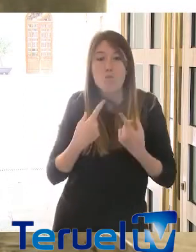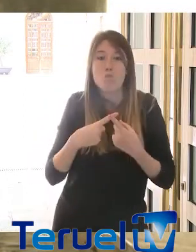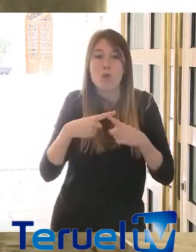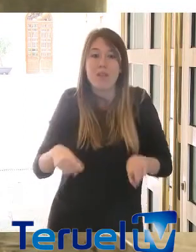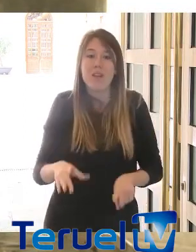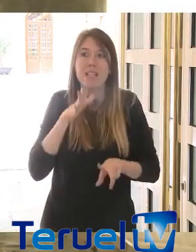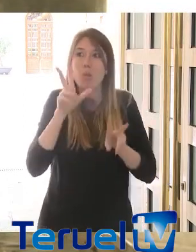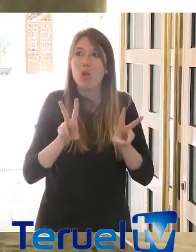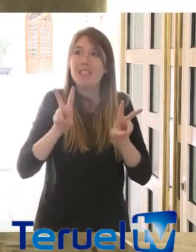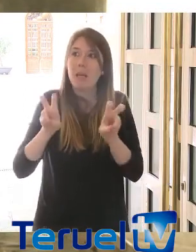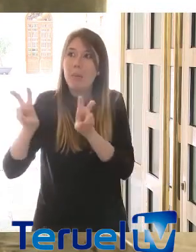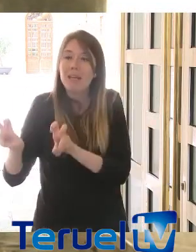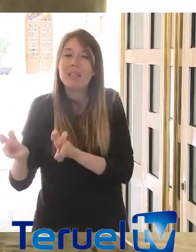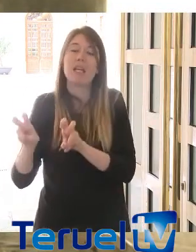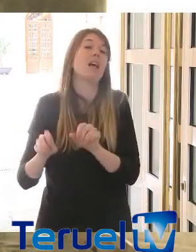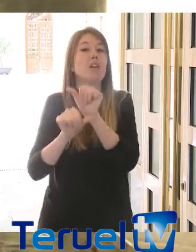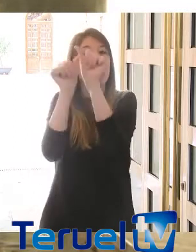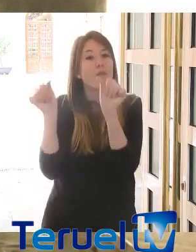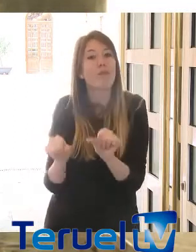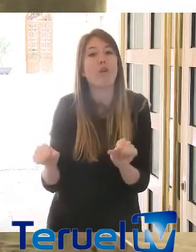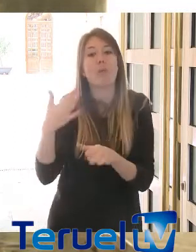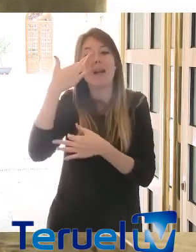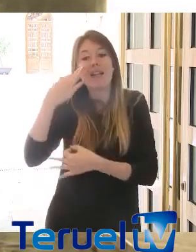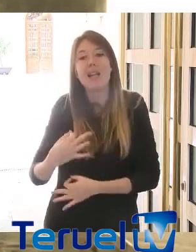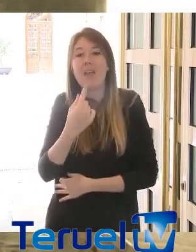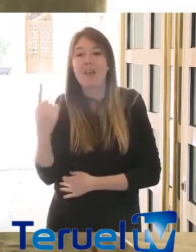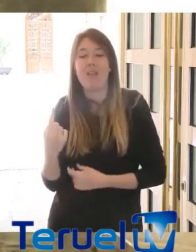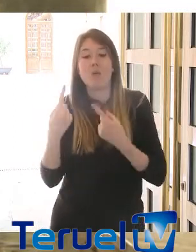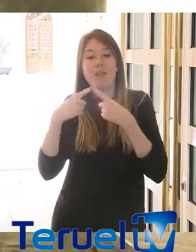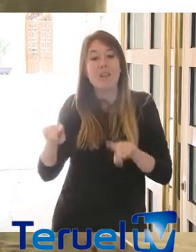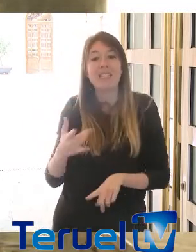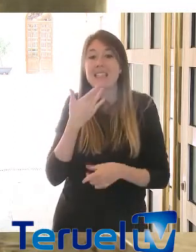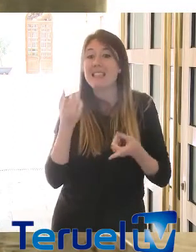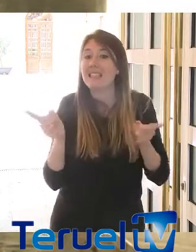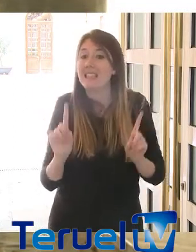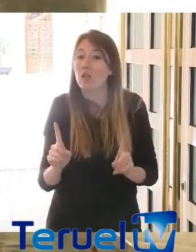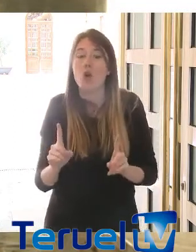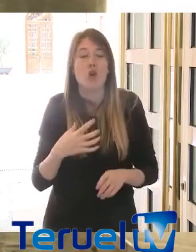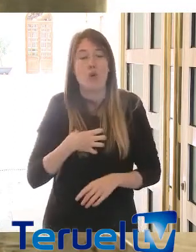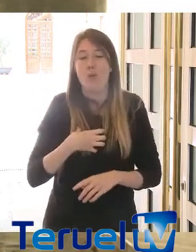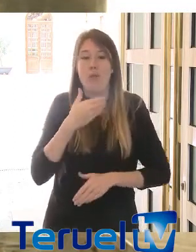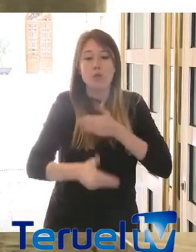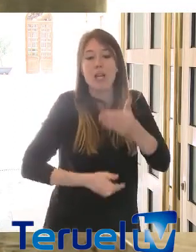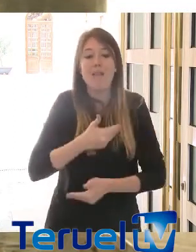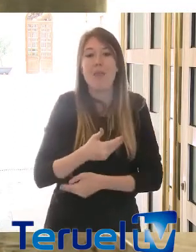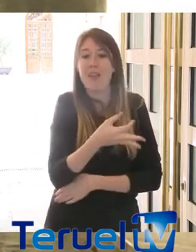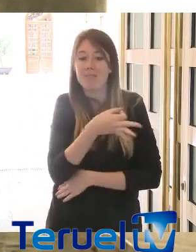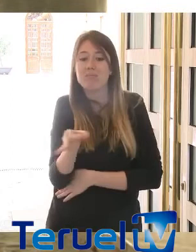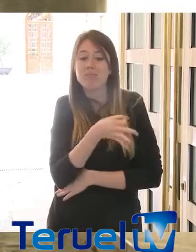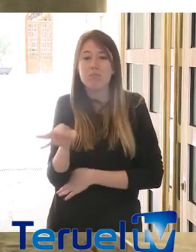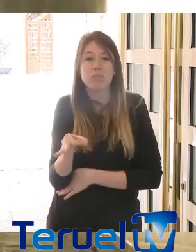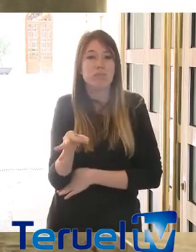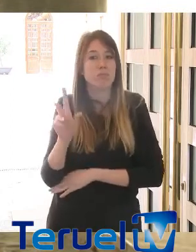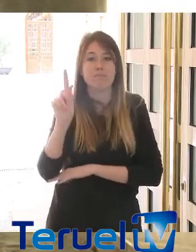las temáticas, por el tamaño y por las realidades de cada una de ellas. Si no, no conseguiremos avanzar con eficacia y con eficiencia